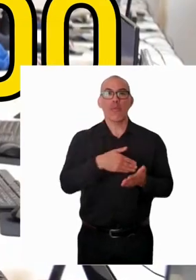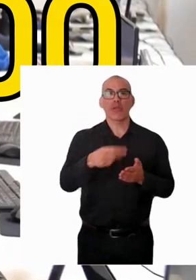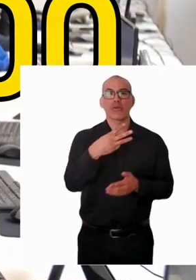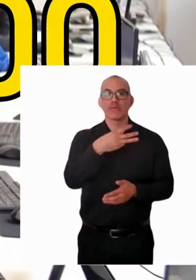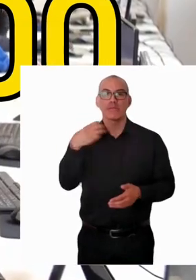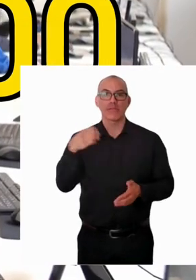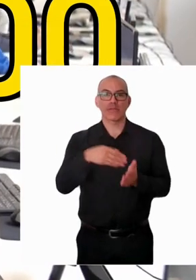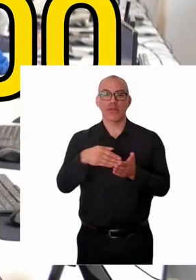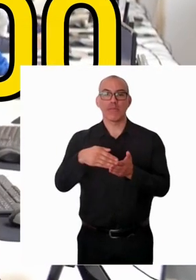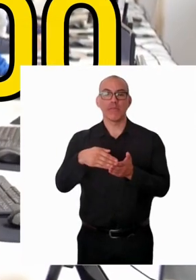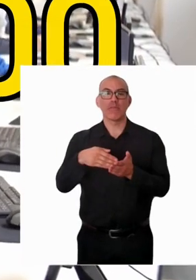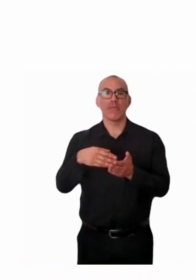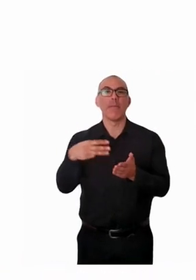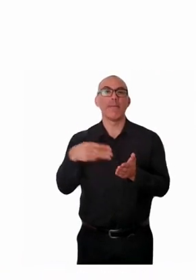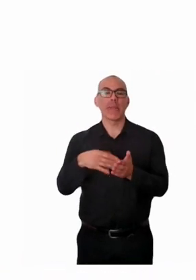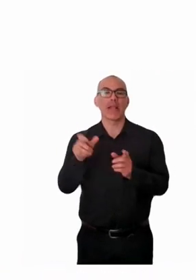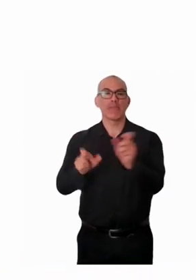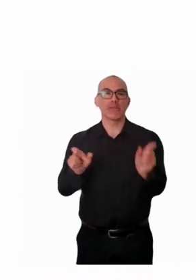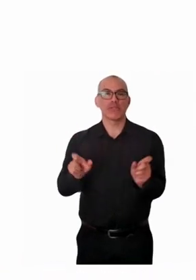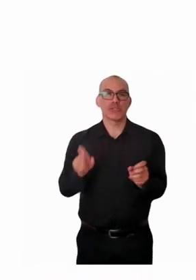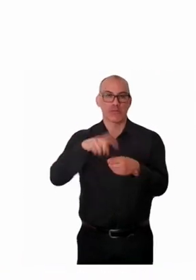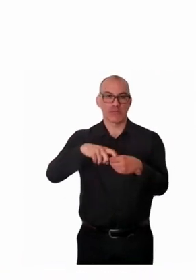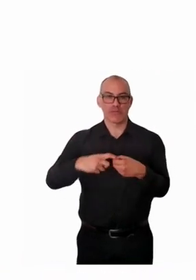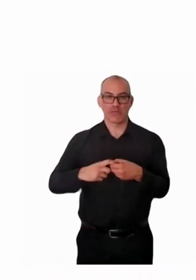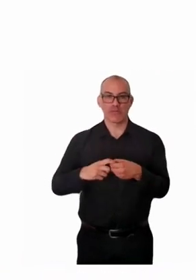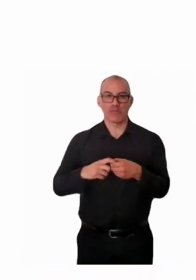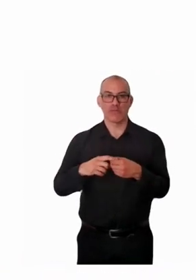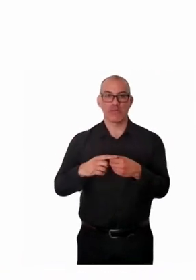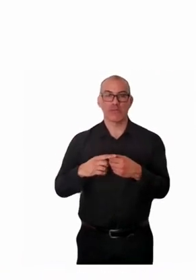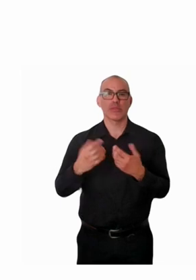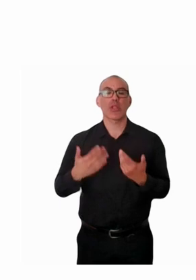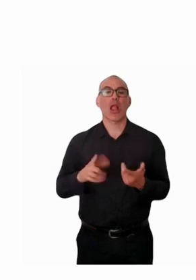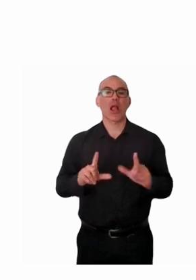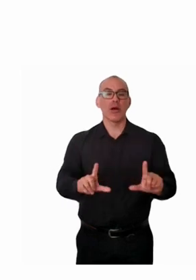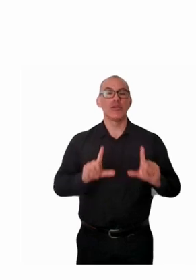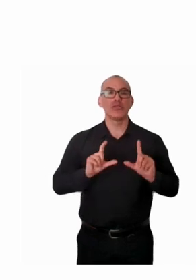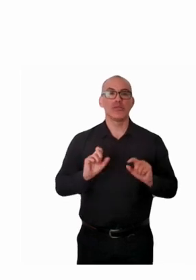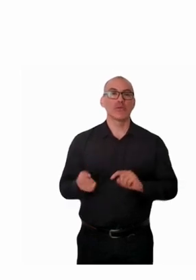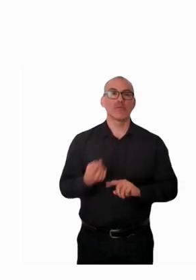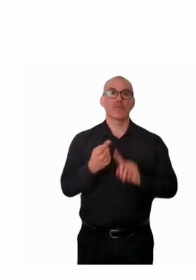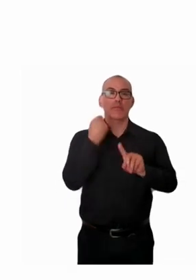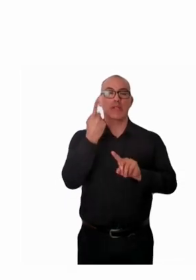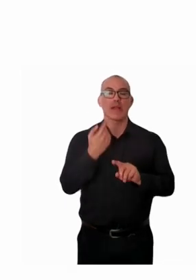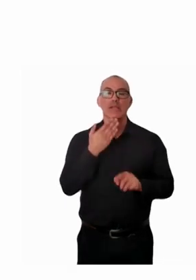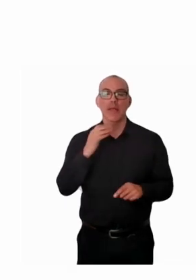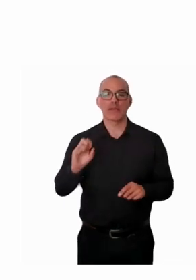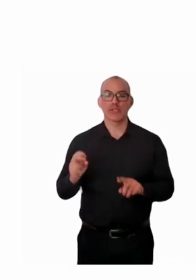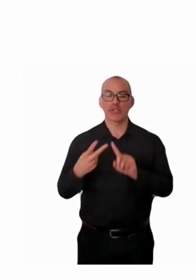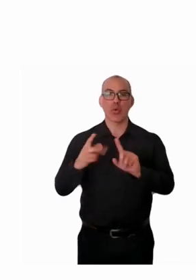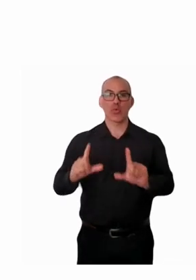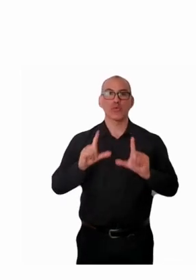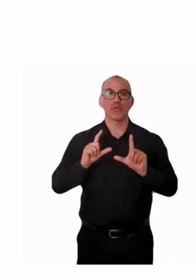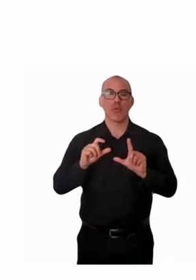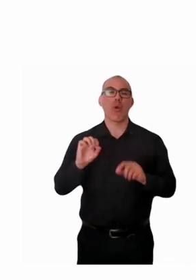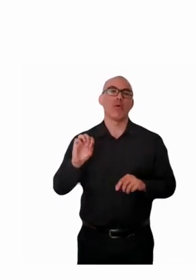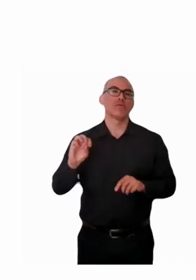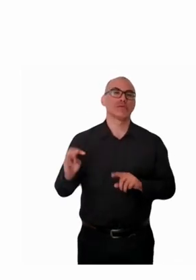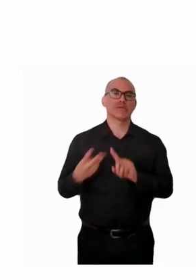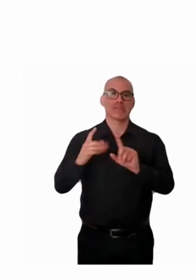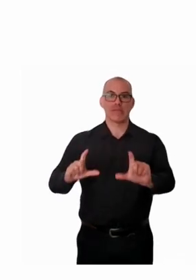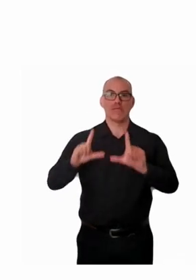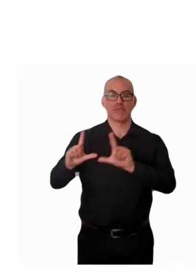considerando programas de pregrado, posgrado y postítulo, lo que implica un incremento de 3%